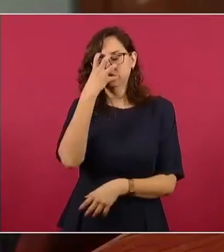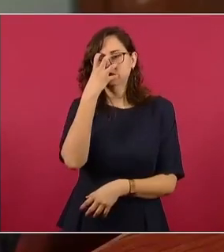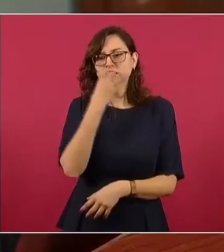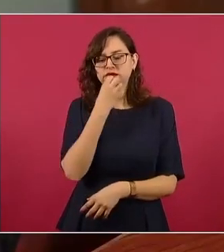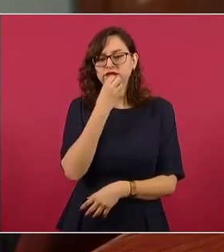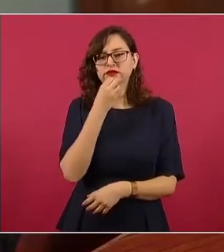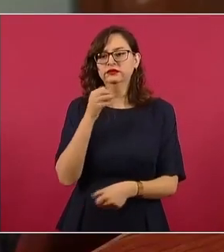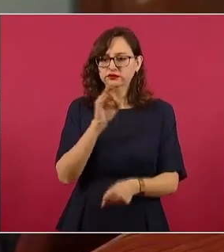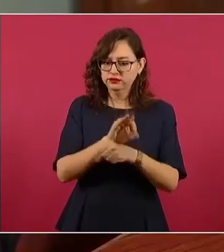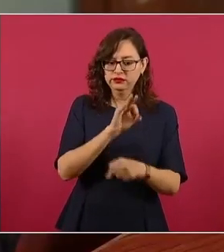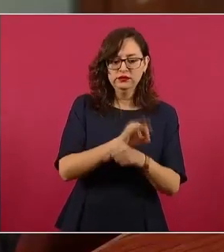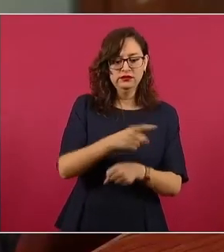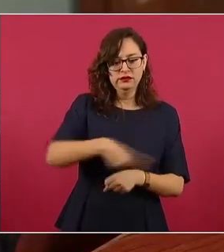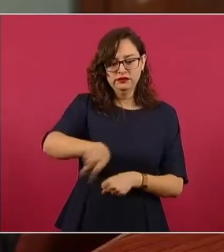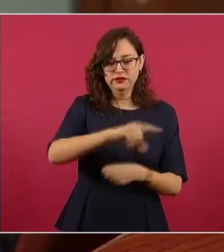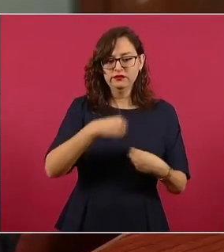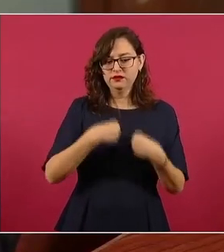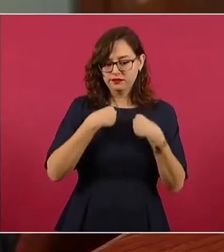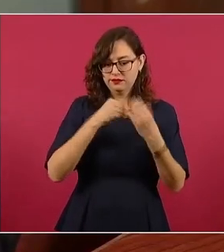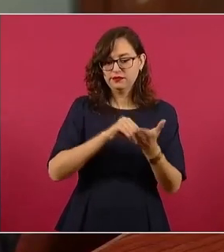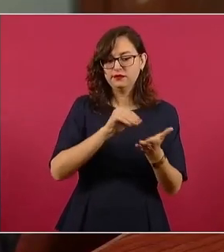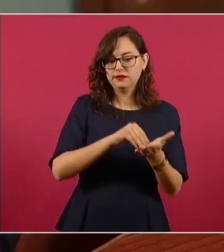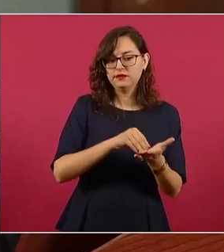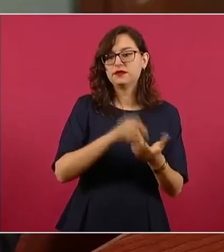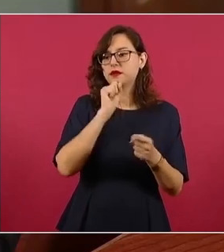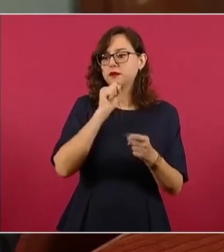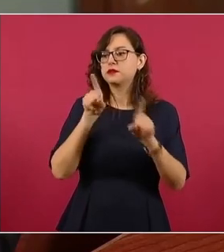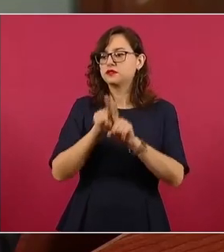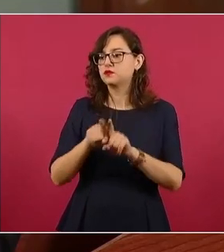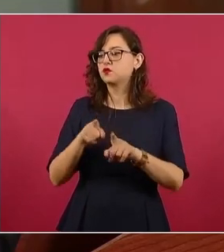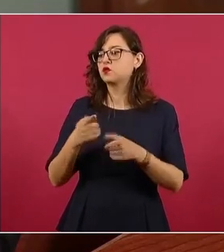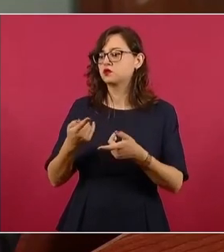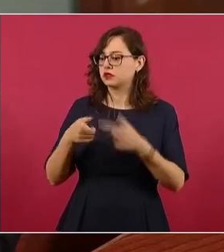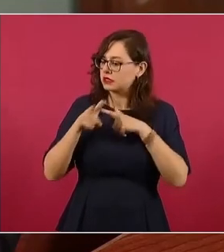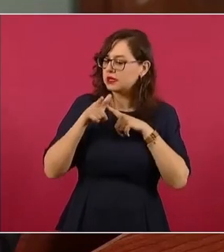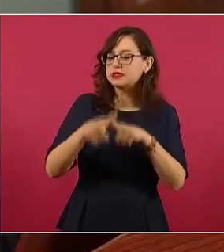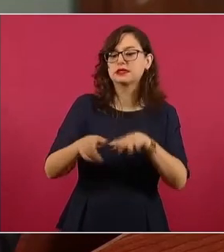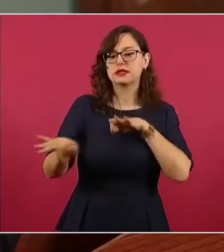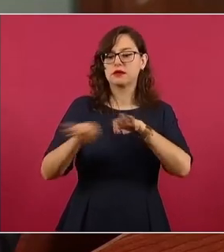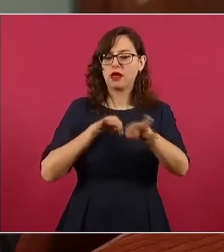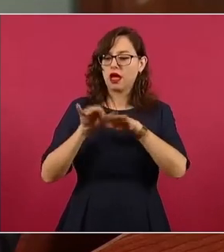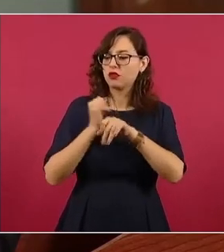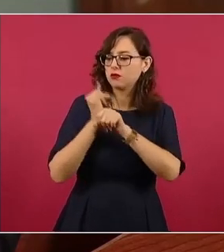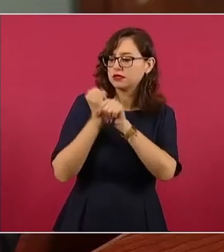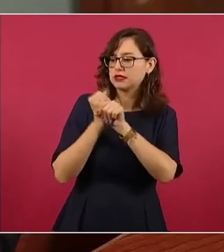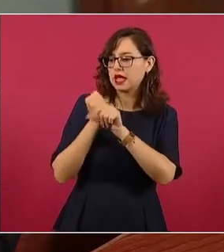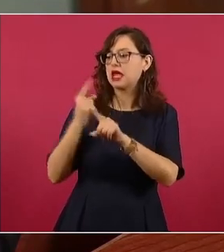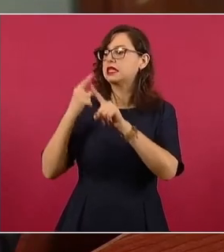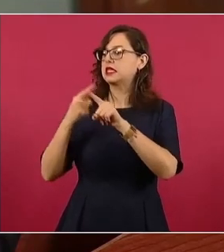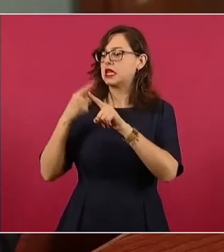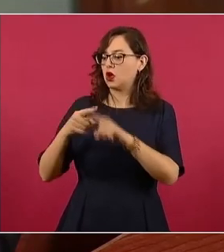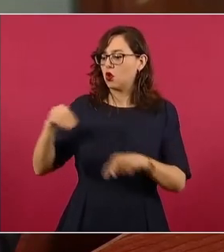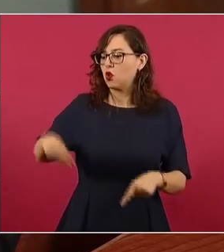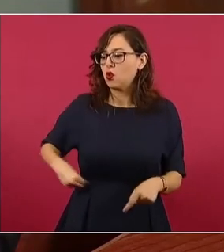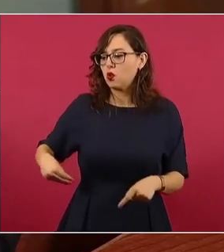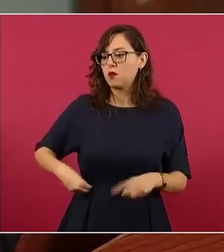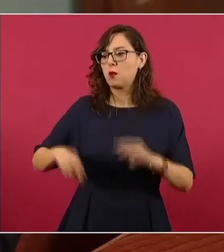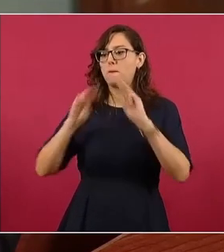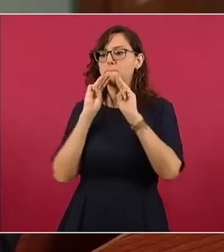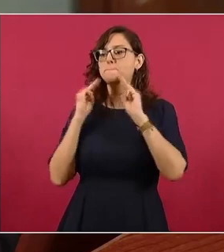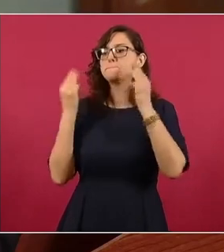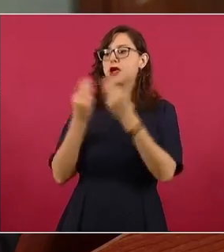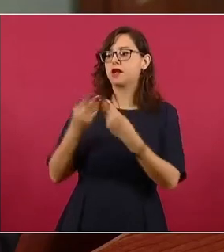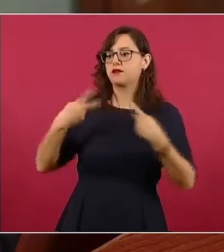trabajará con las autoridades de su país para ubicar a los responsables de esta tragedia y tomar medidas para desarticular las redes del